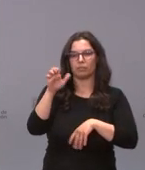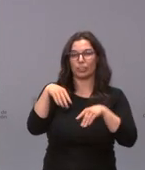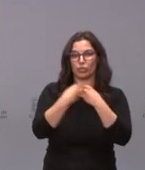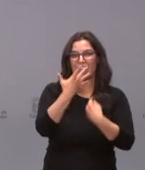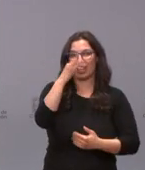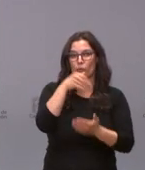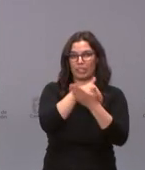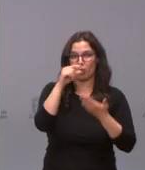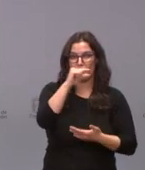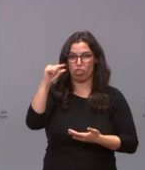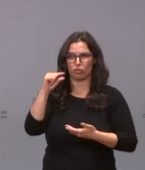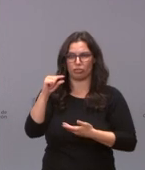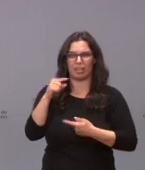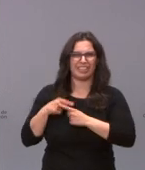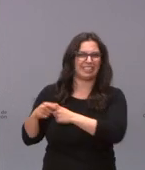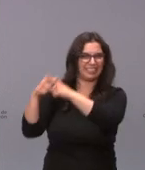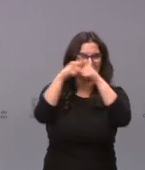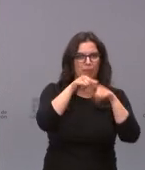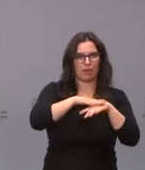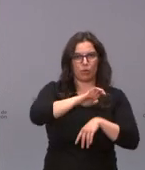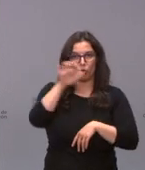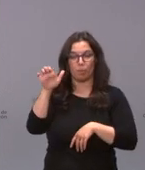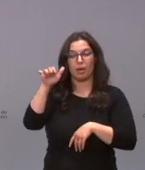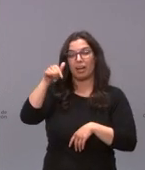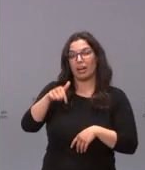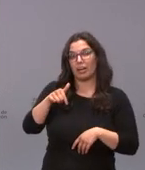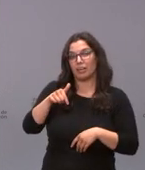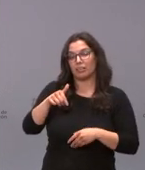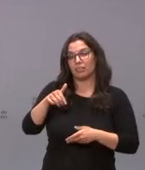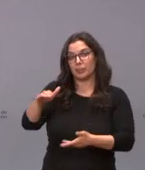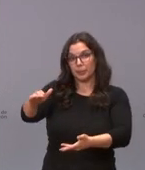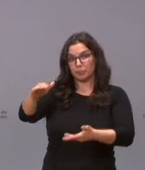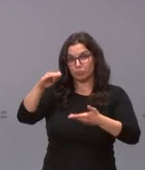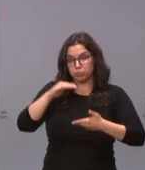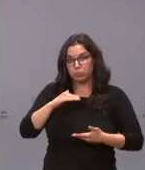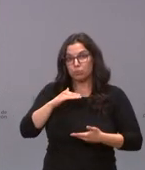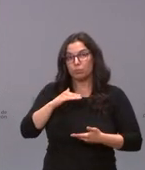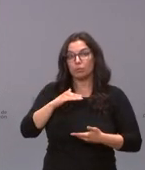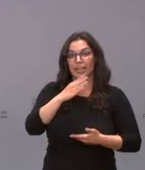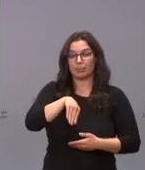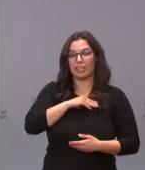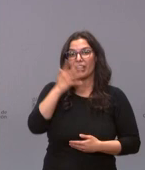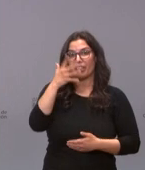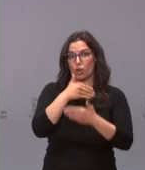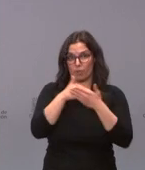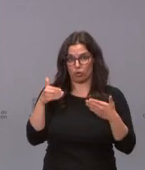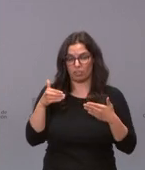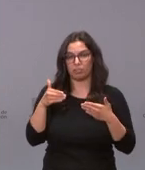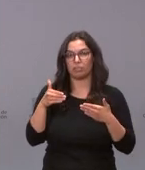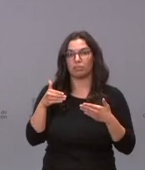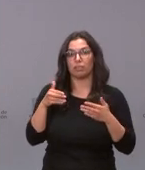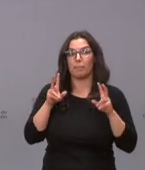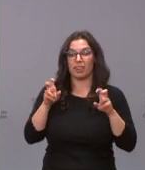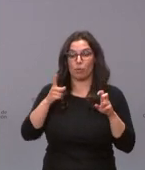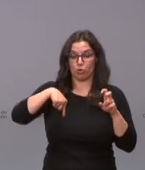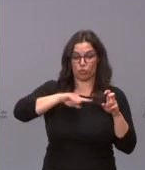que se han anunciado de los cuales llegarían aproximadamente 5 millones a nuestro país que a nosotros en principio nos